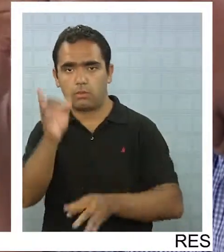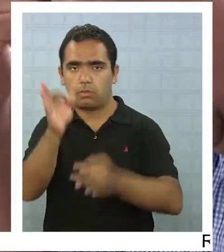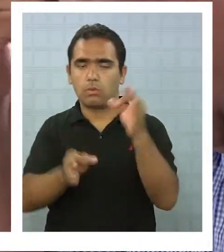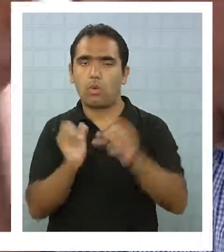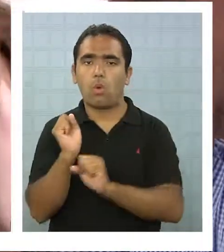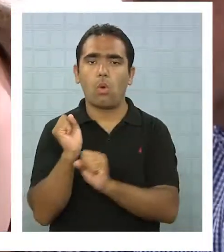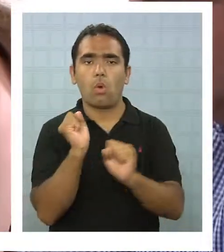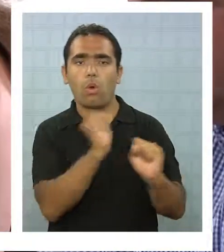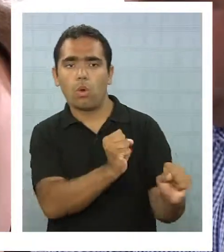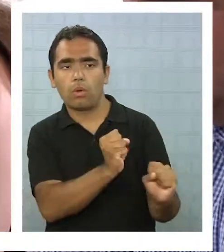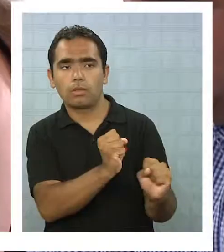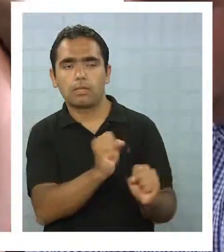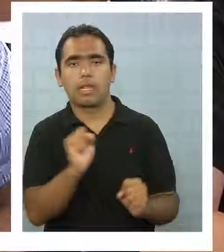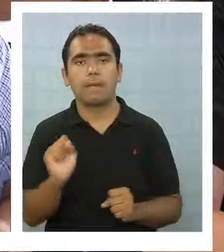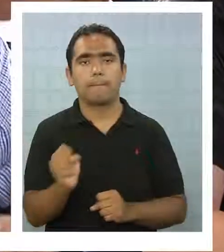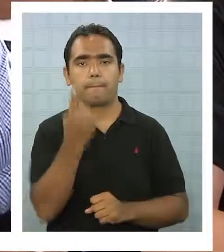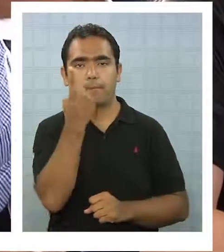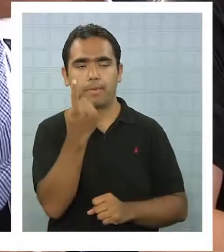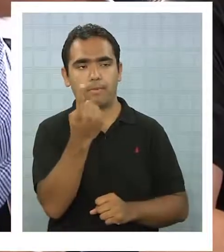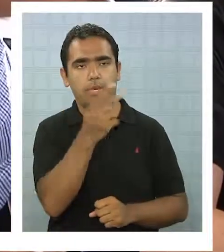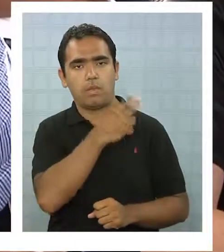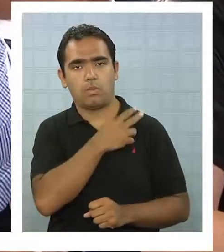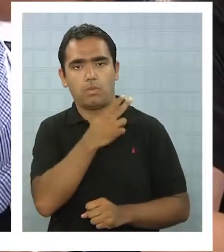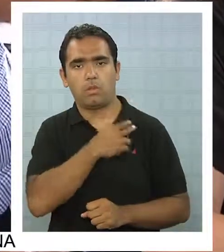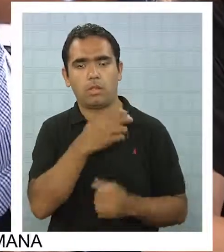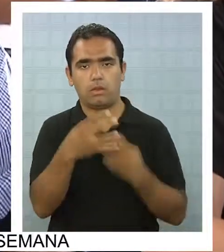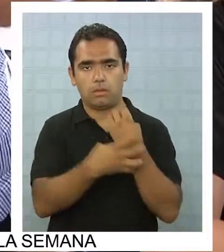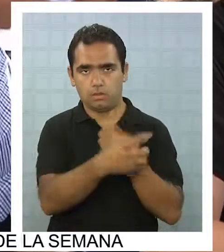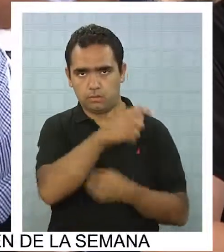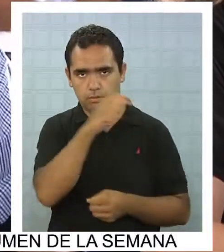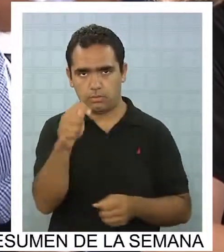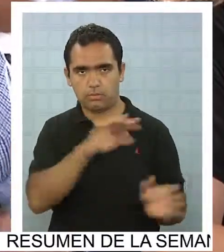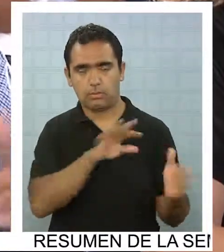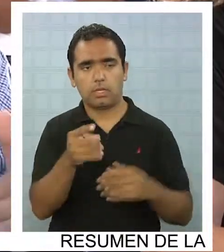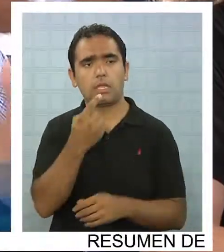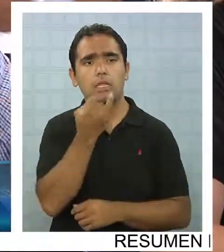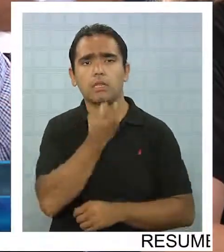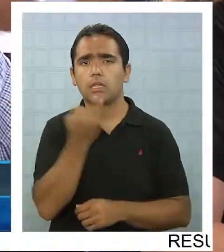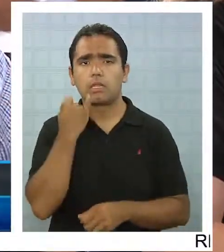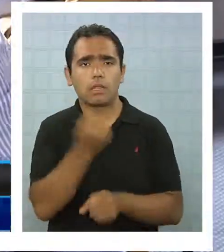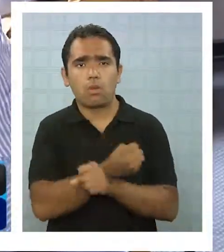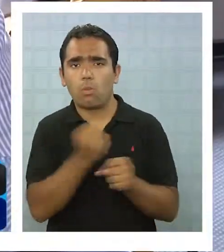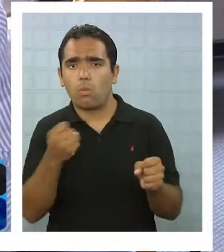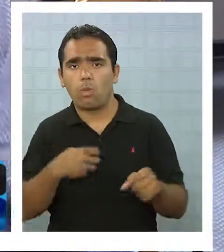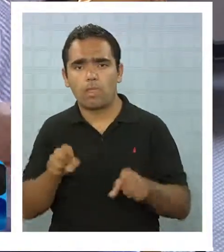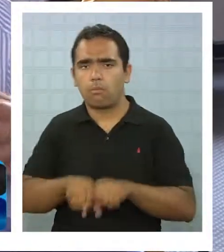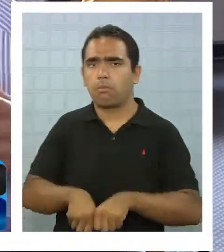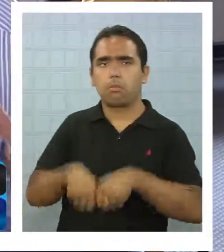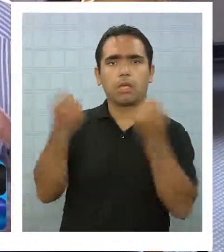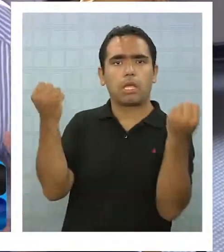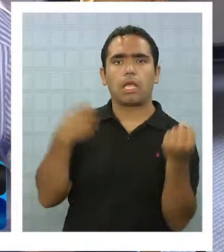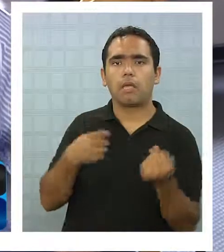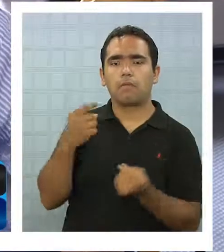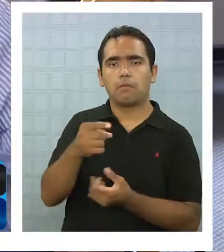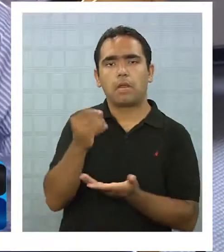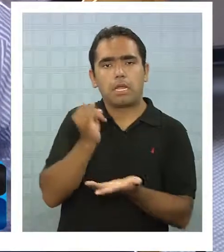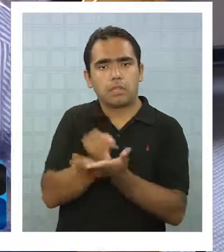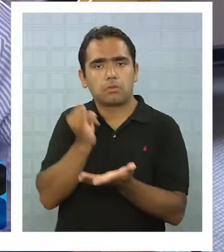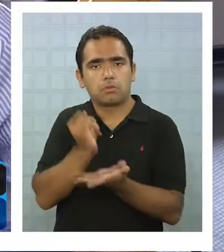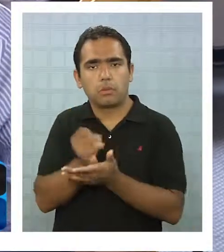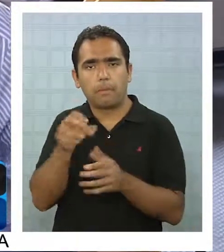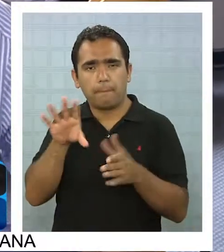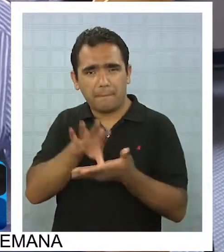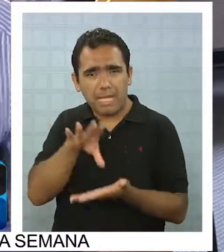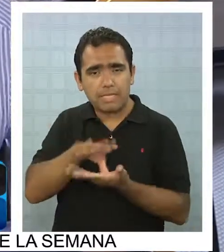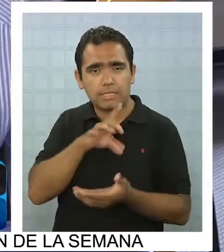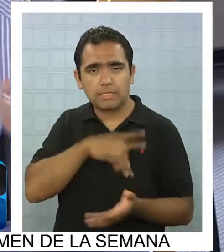judiciales en contra de la primera autoridad regional. El intendente no puede quebrar la institucionalidad del país. Fíjese